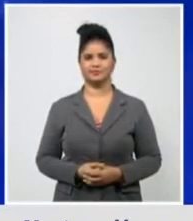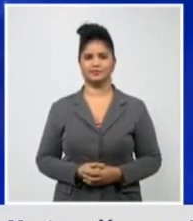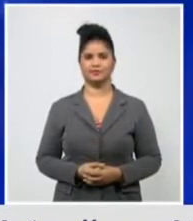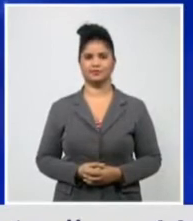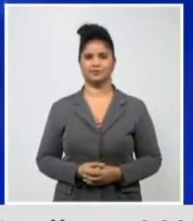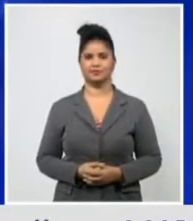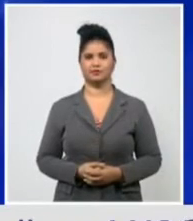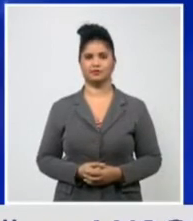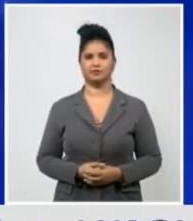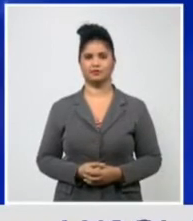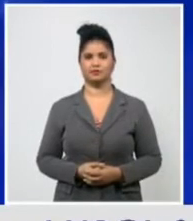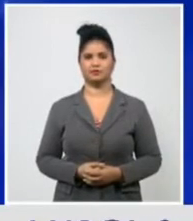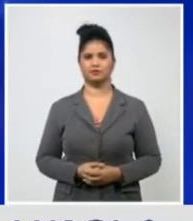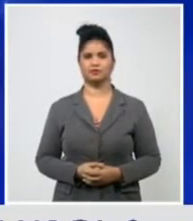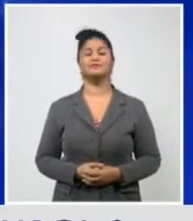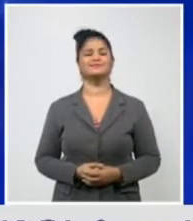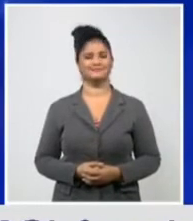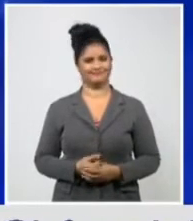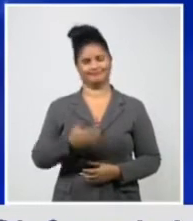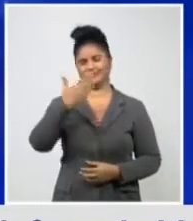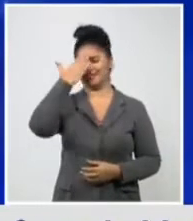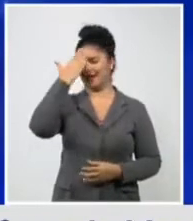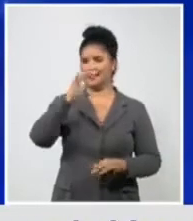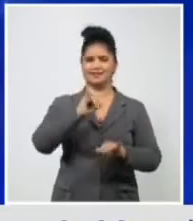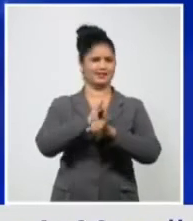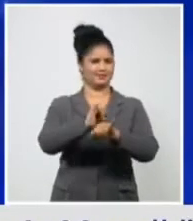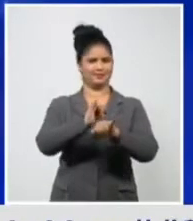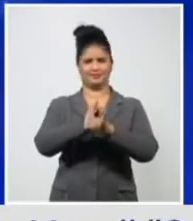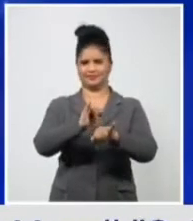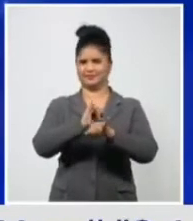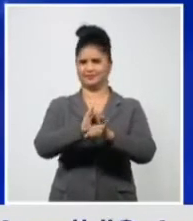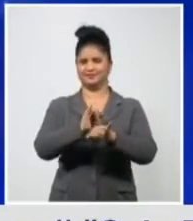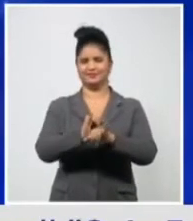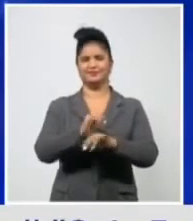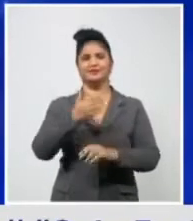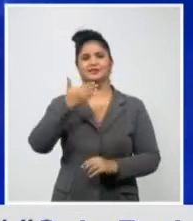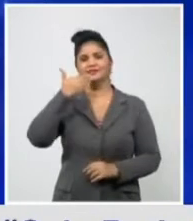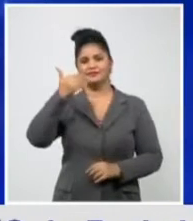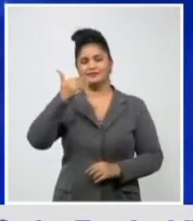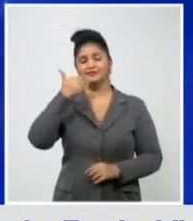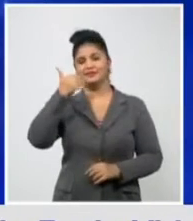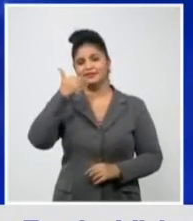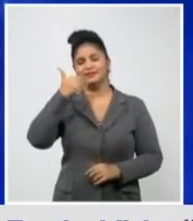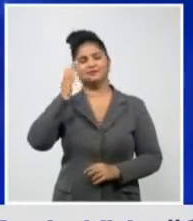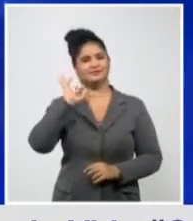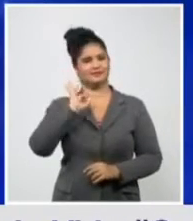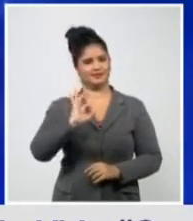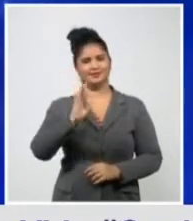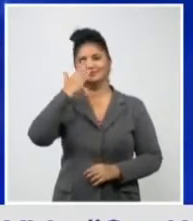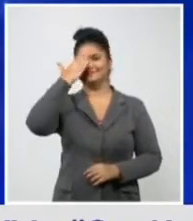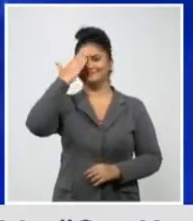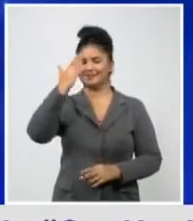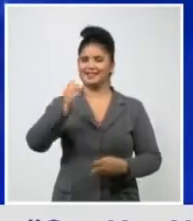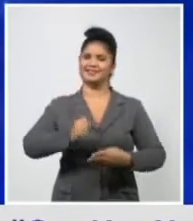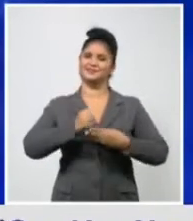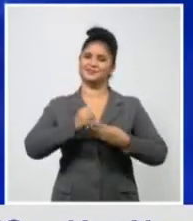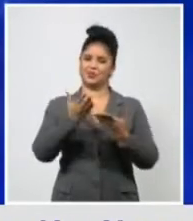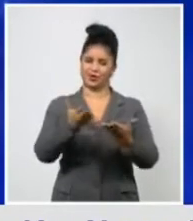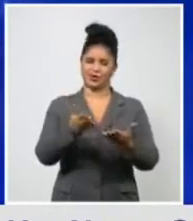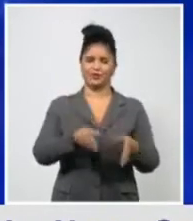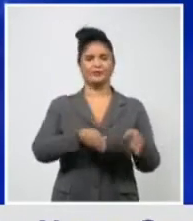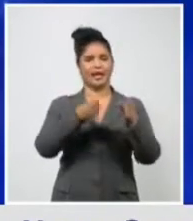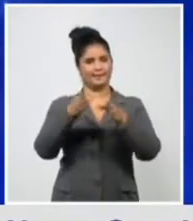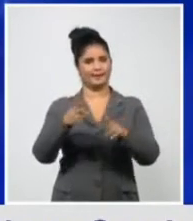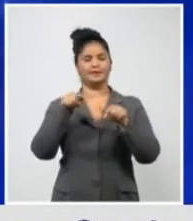excelente, ¿no? Todo lo que has explicado ahí. Y te transmito una inquietud que nos llegó ahora acá,